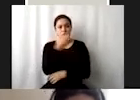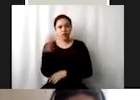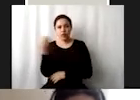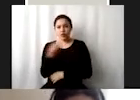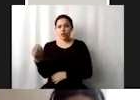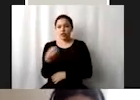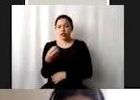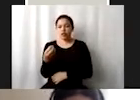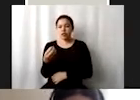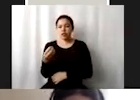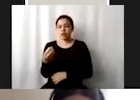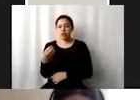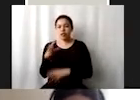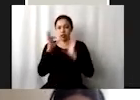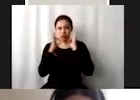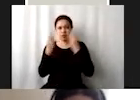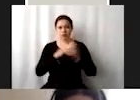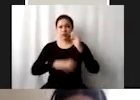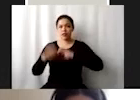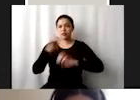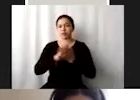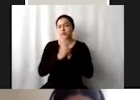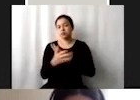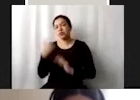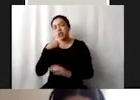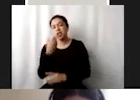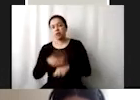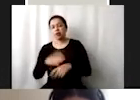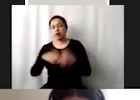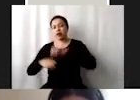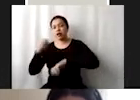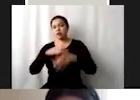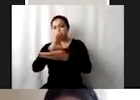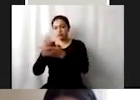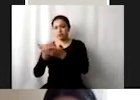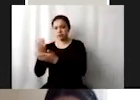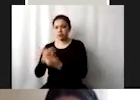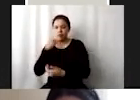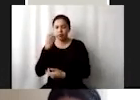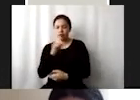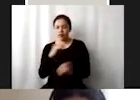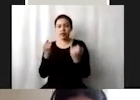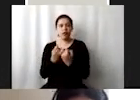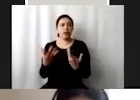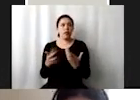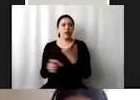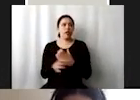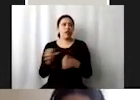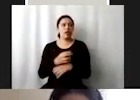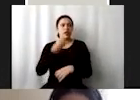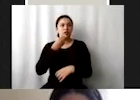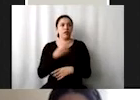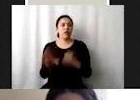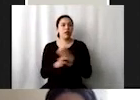convertirse en fuentes de empleo acá el consumo eficiente de los recursos nuevamente